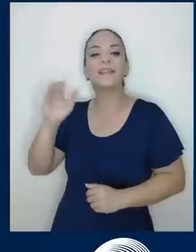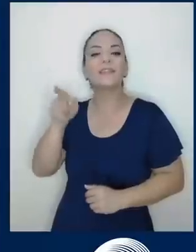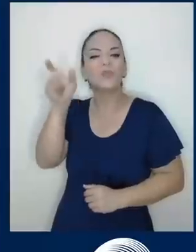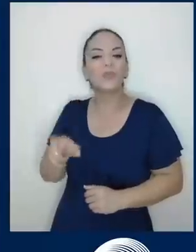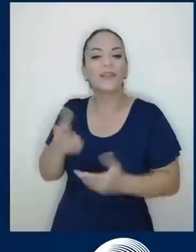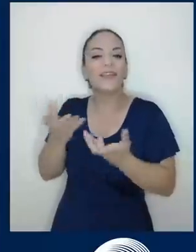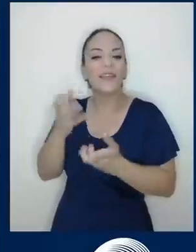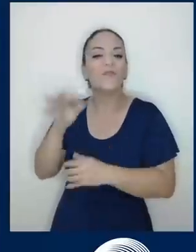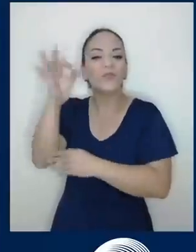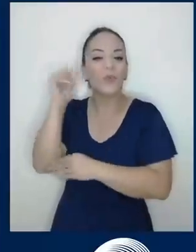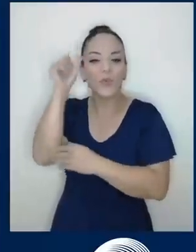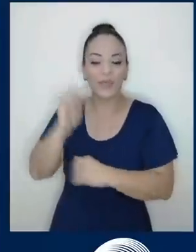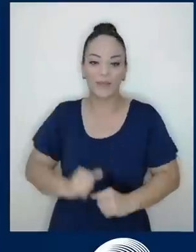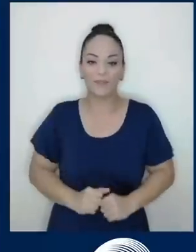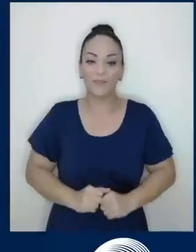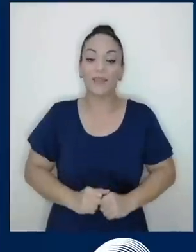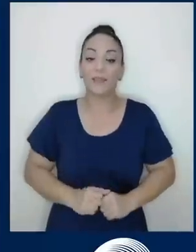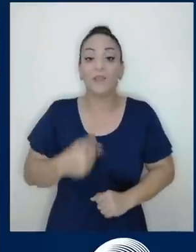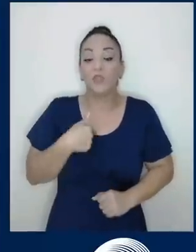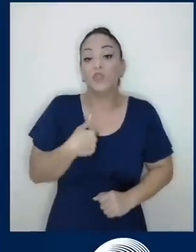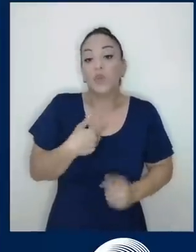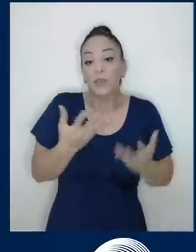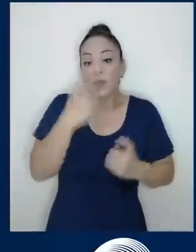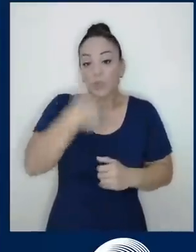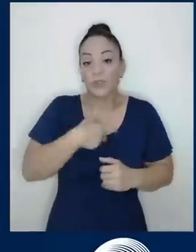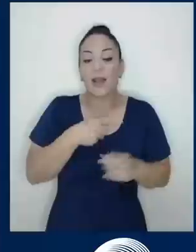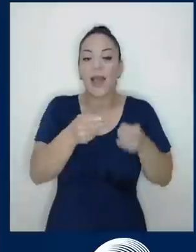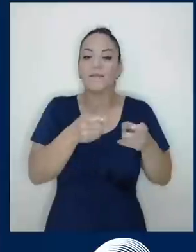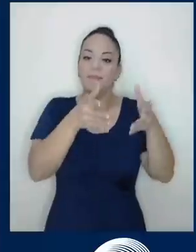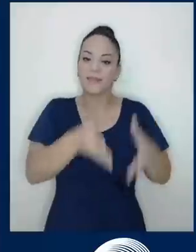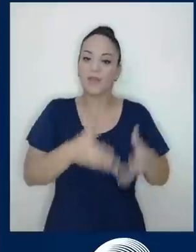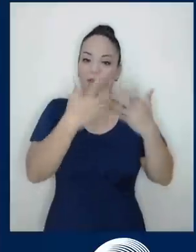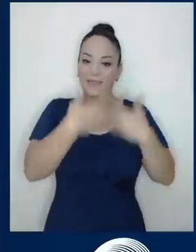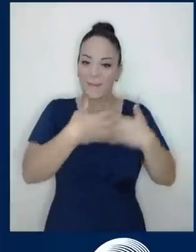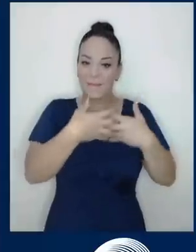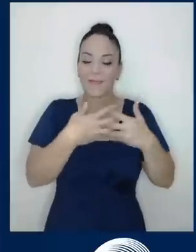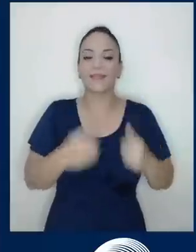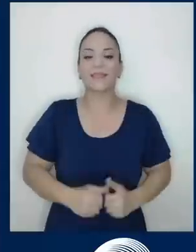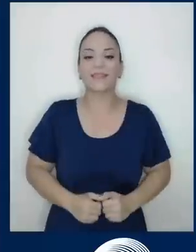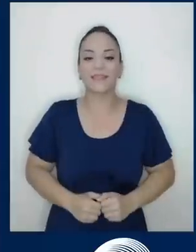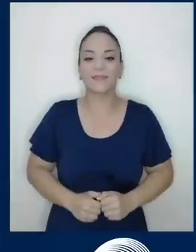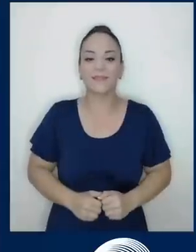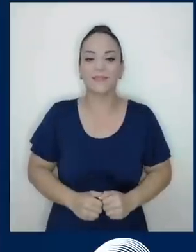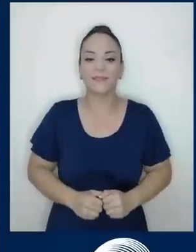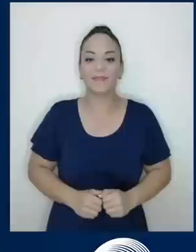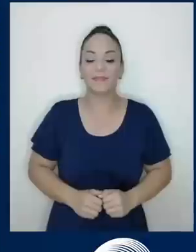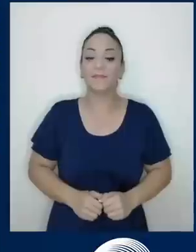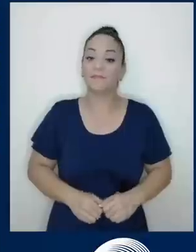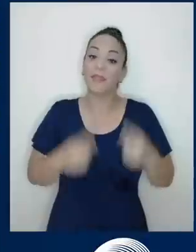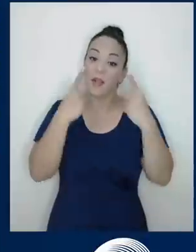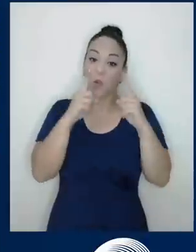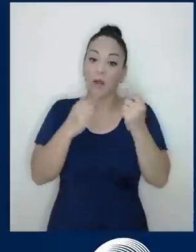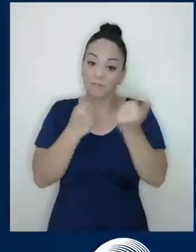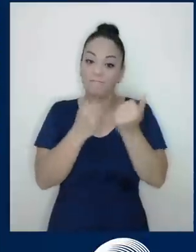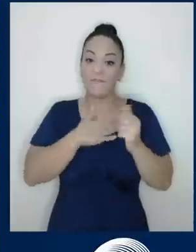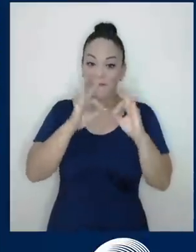Quiero ser administradora de empresas y sacar adelante a mi familia. Sacar